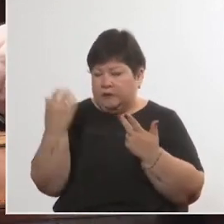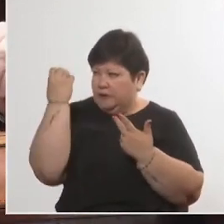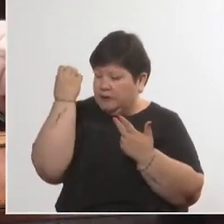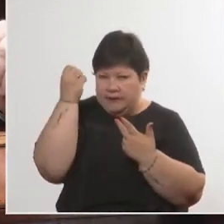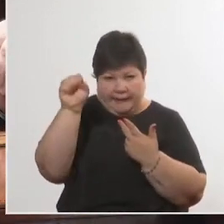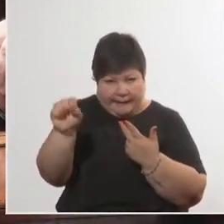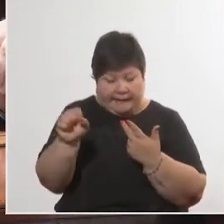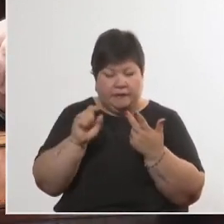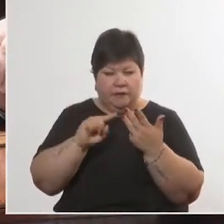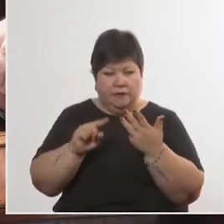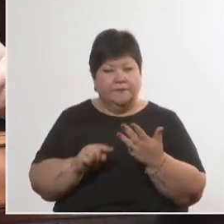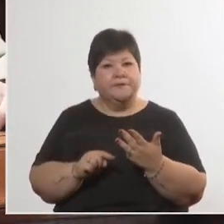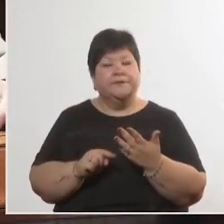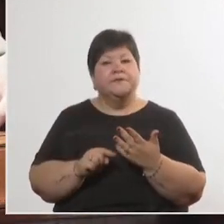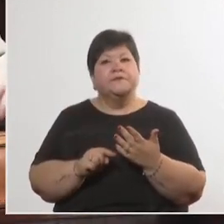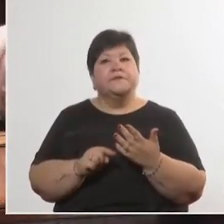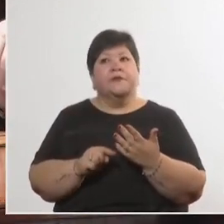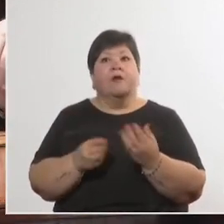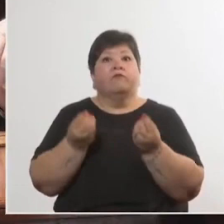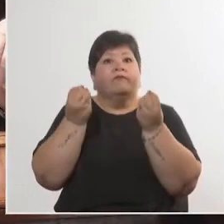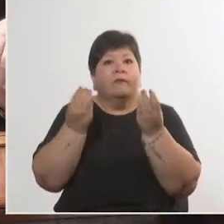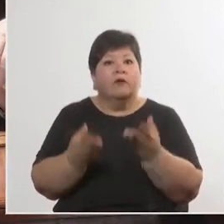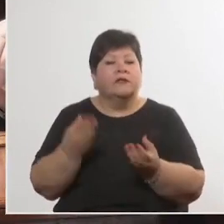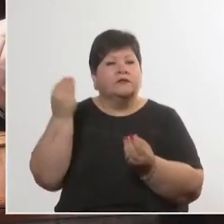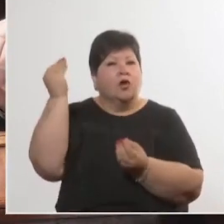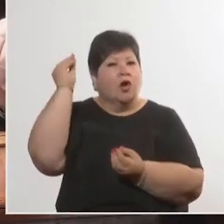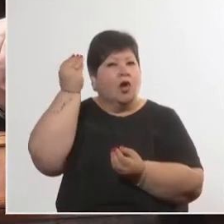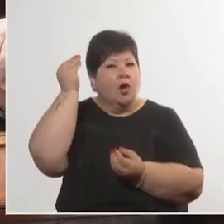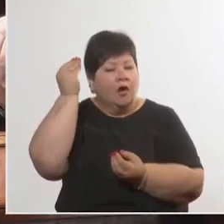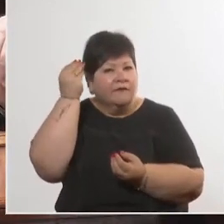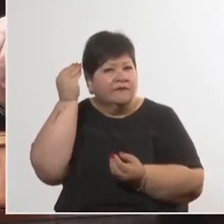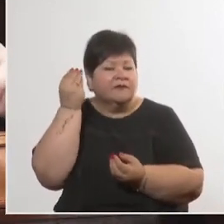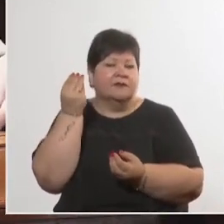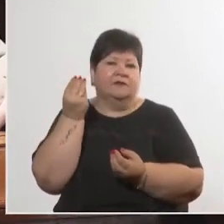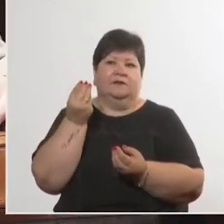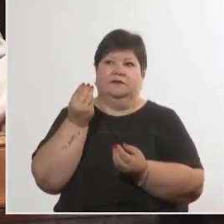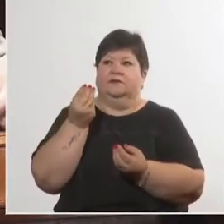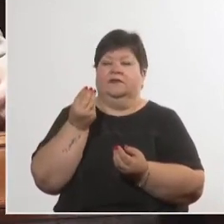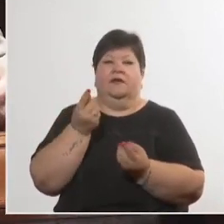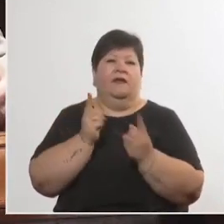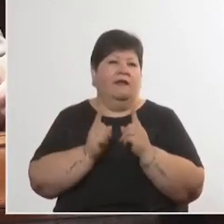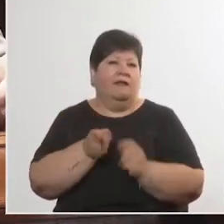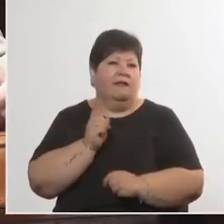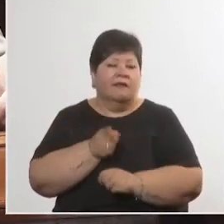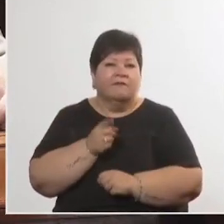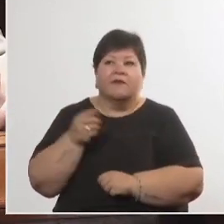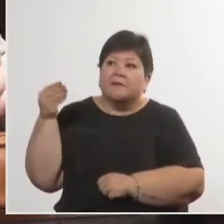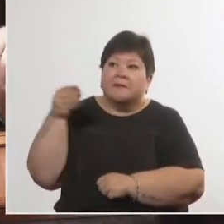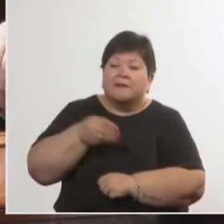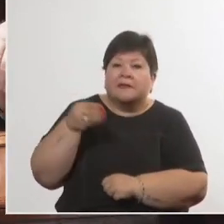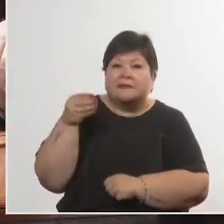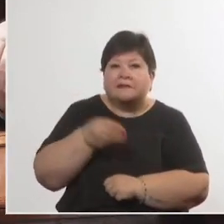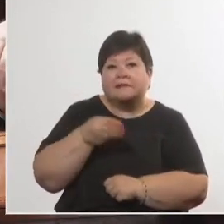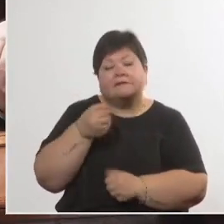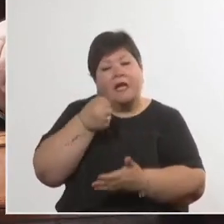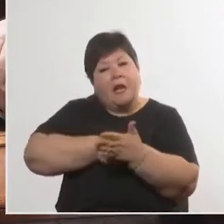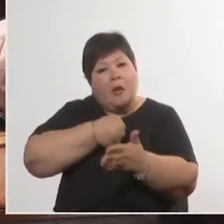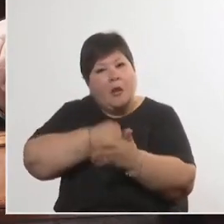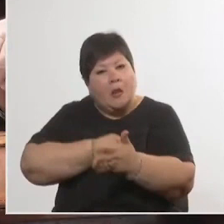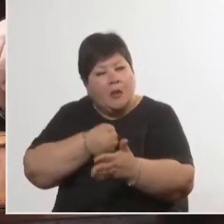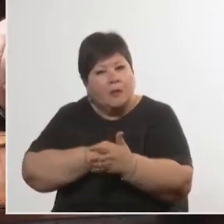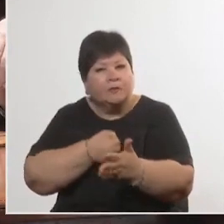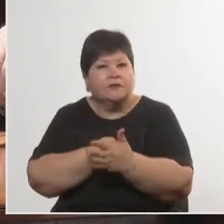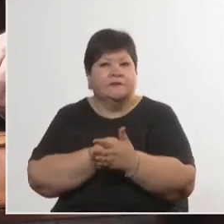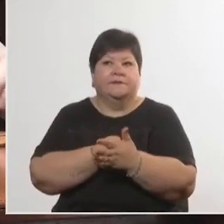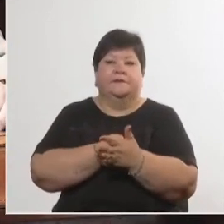que los jóvenes deben ser partícipes de la tremenda lucha que debe llevarse adelante para vencer el fenómeno